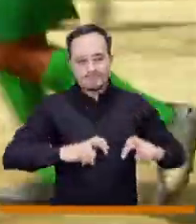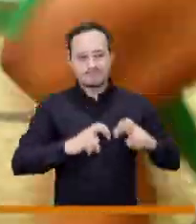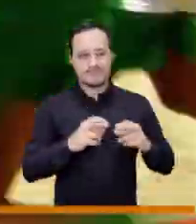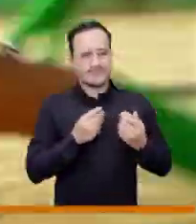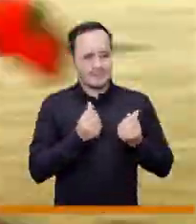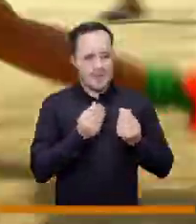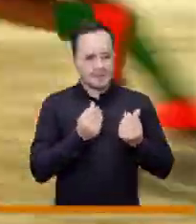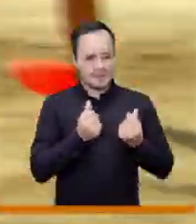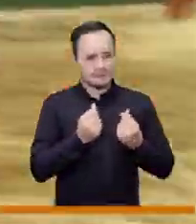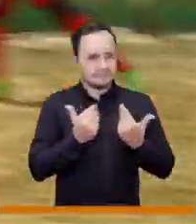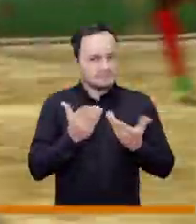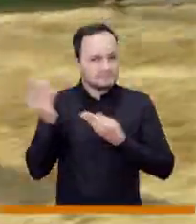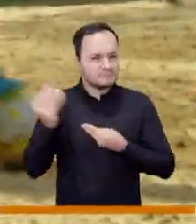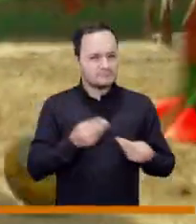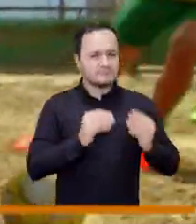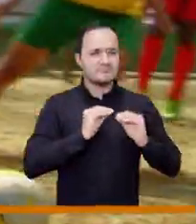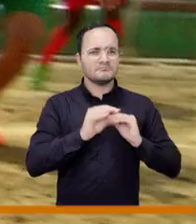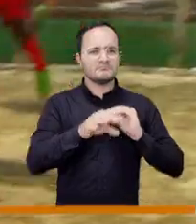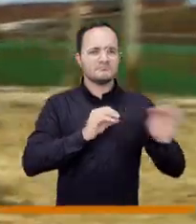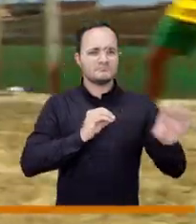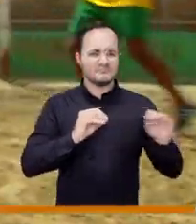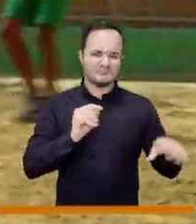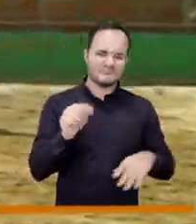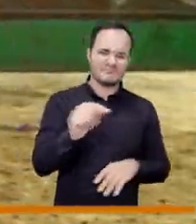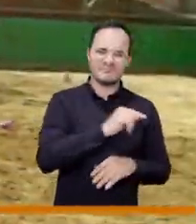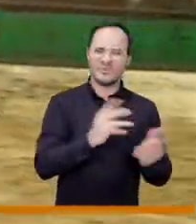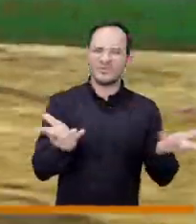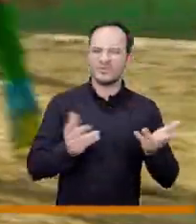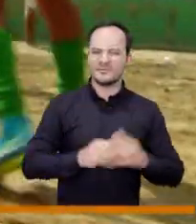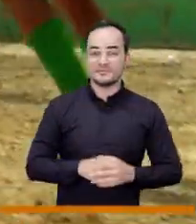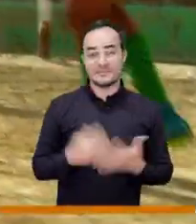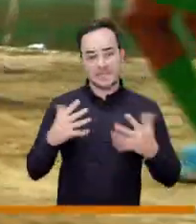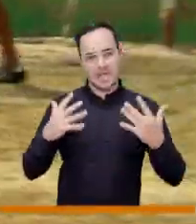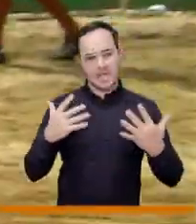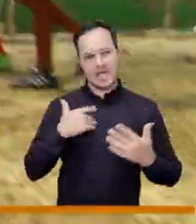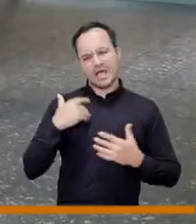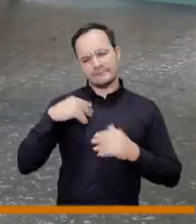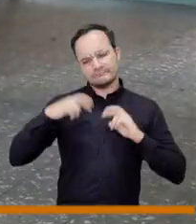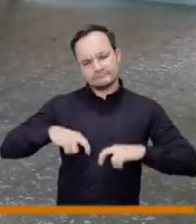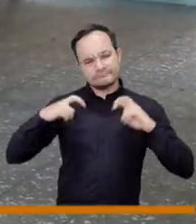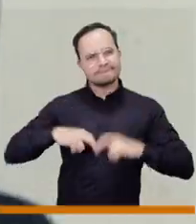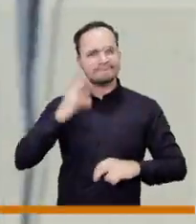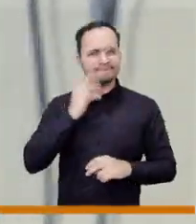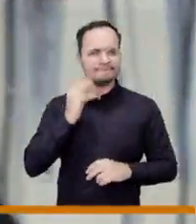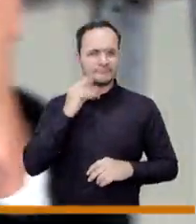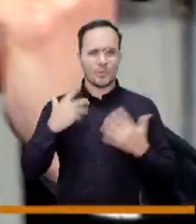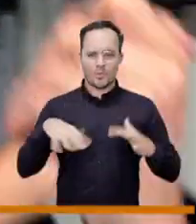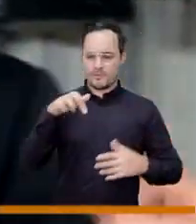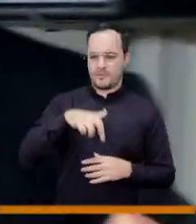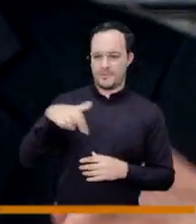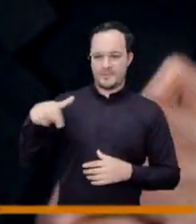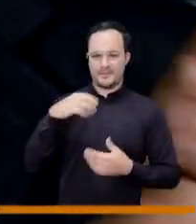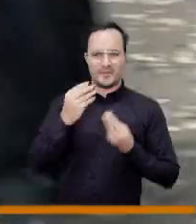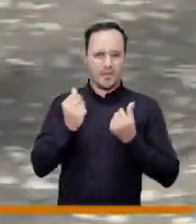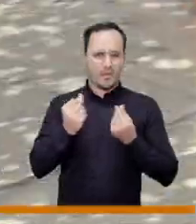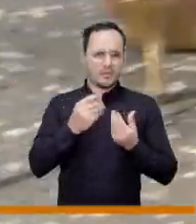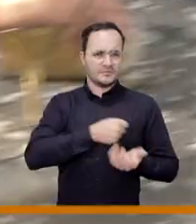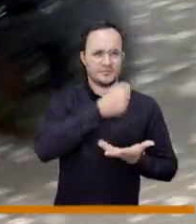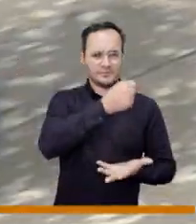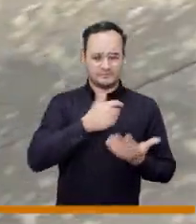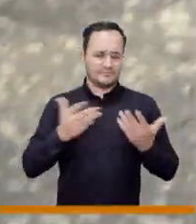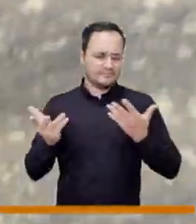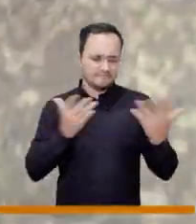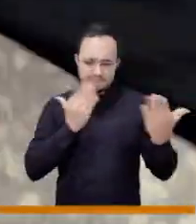está esta plata dónde está el dinero nosotros hemos trabajado muchísimo los temas de presupuesto hoy en medellín al